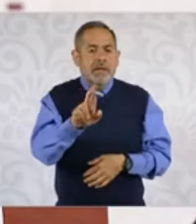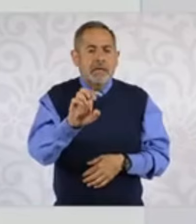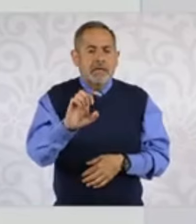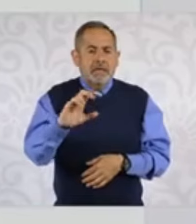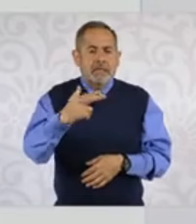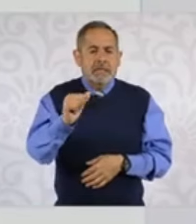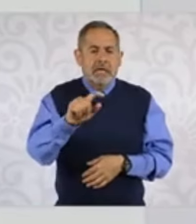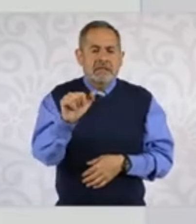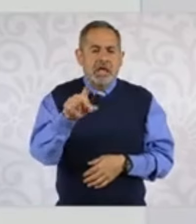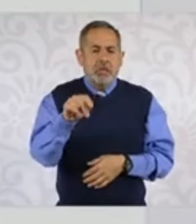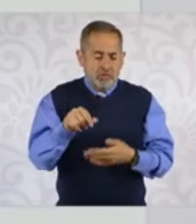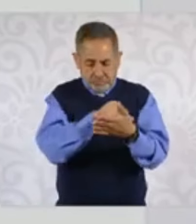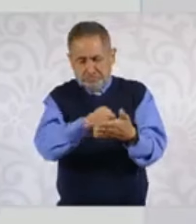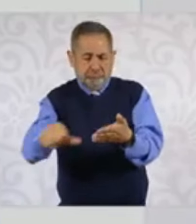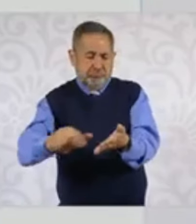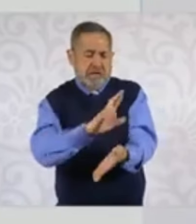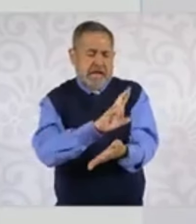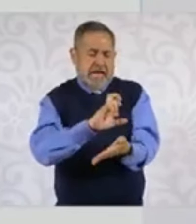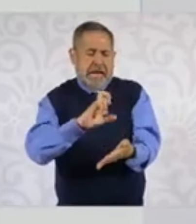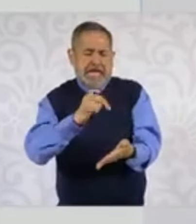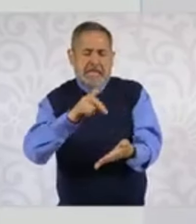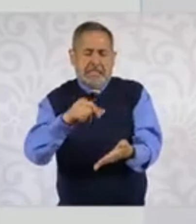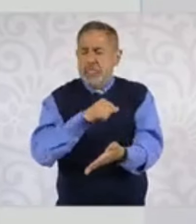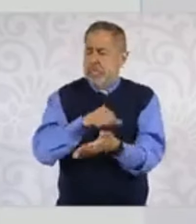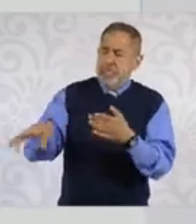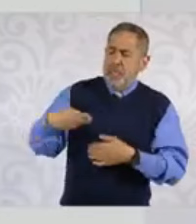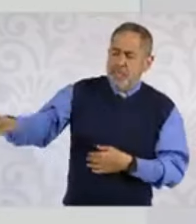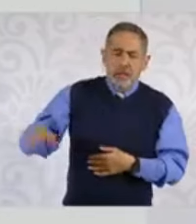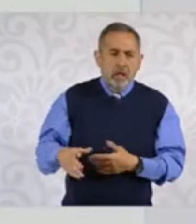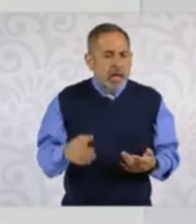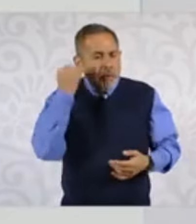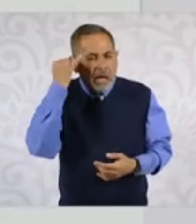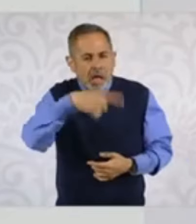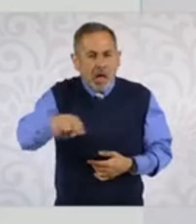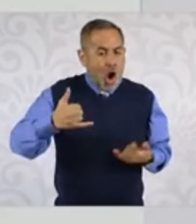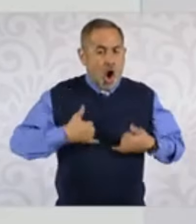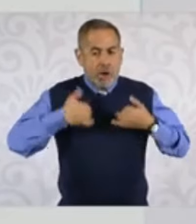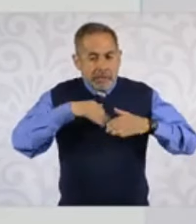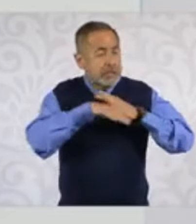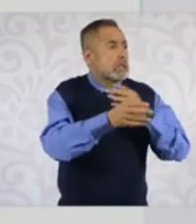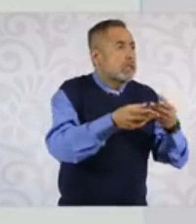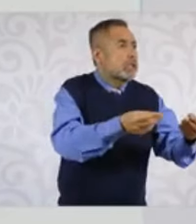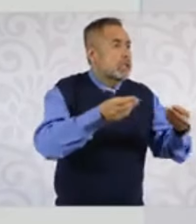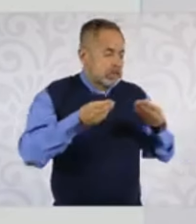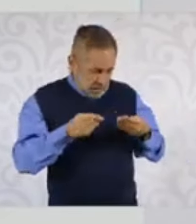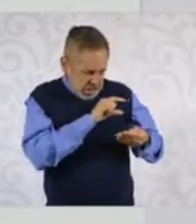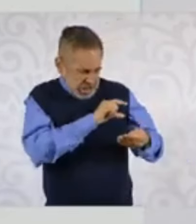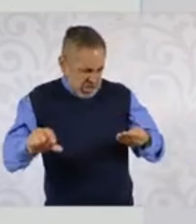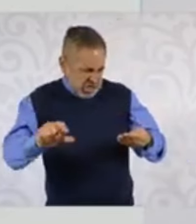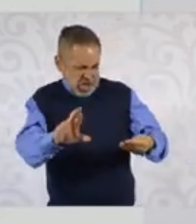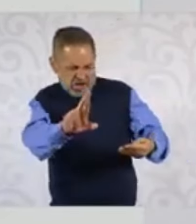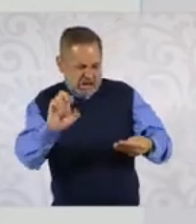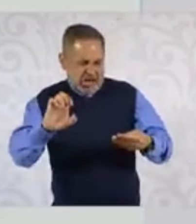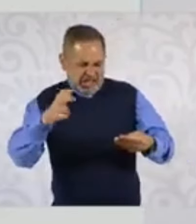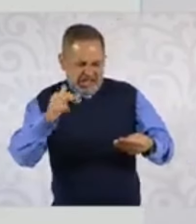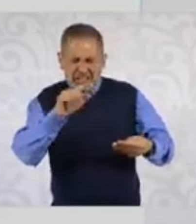16 en EÑOPQ, y el domingo cae 17, y el lunes 18 de